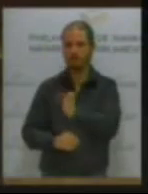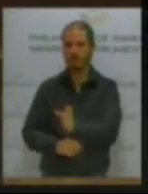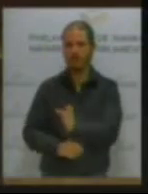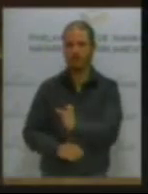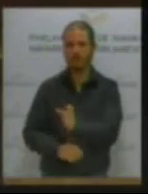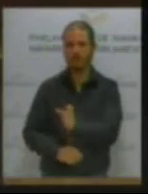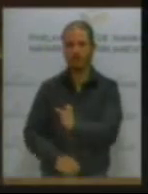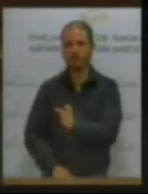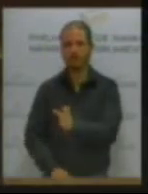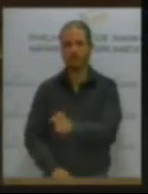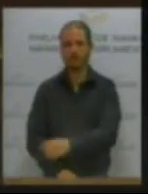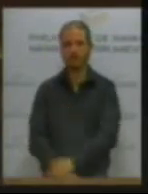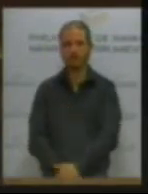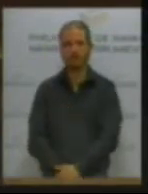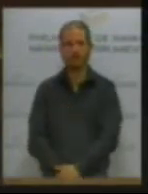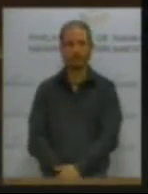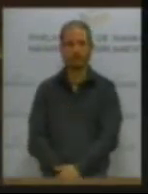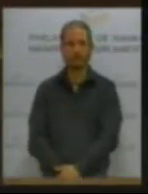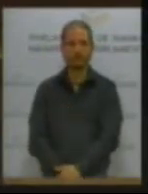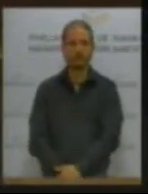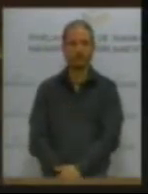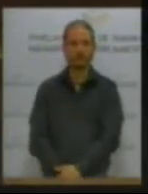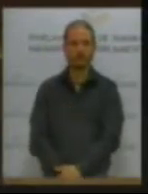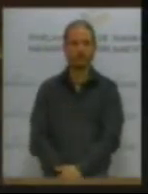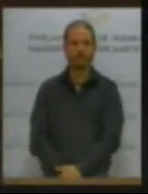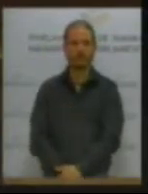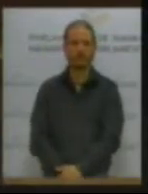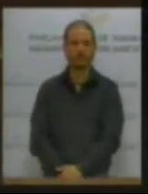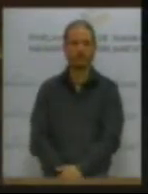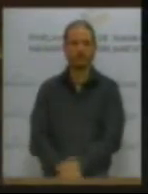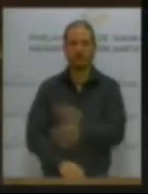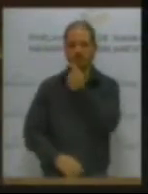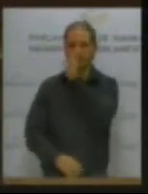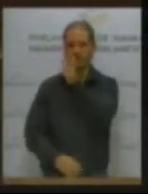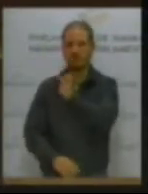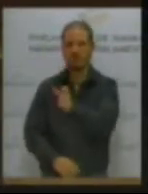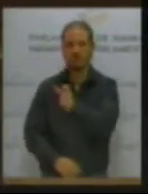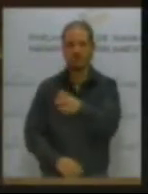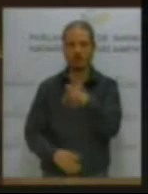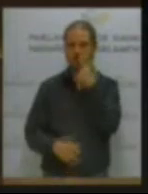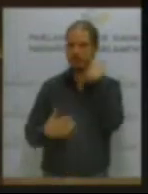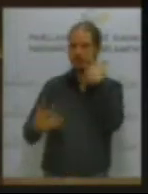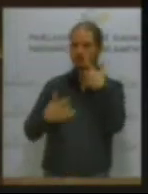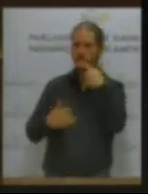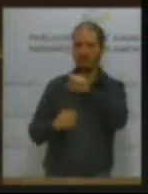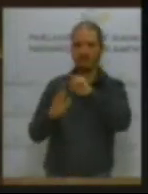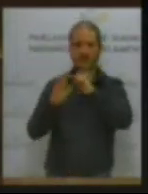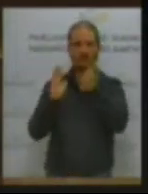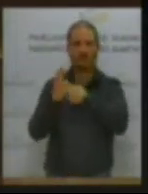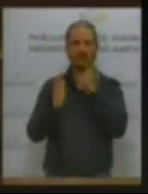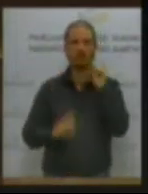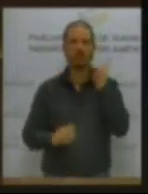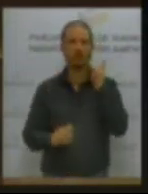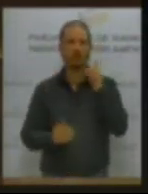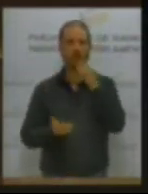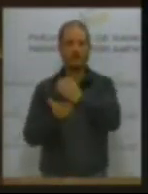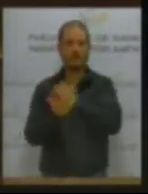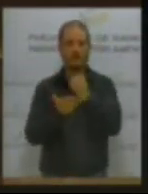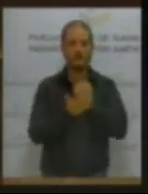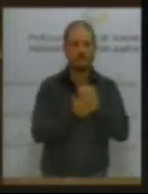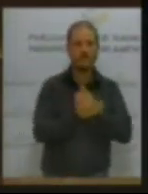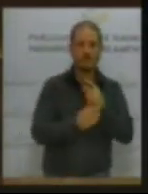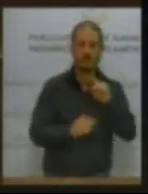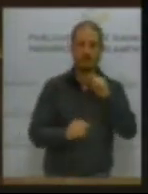se ve que esta ley solo quiere recaudar? Porque hasta lo cuantifican, 6 millones el primer año